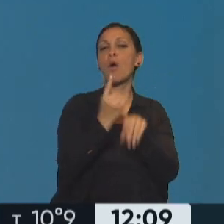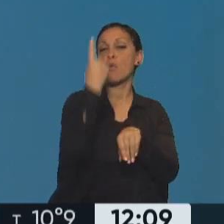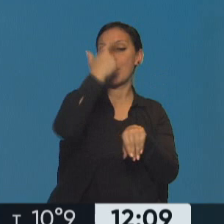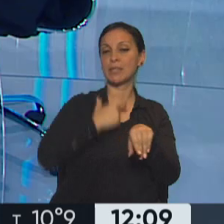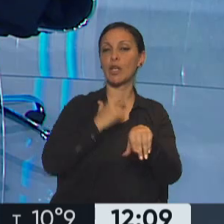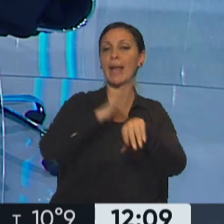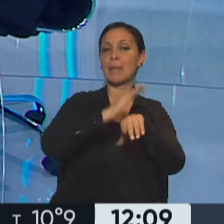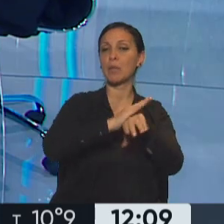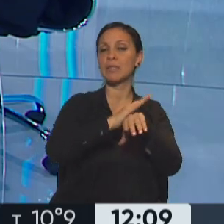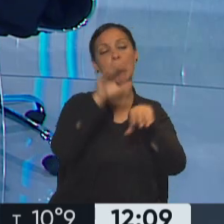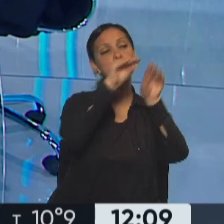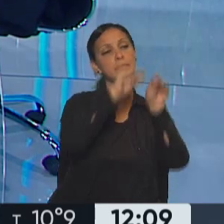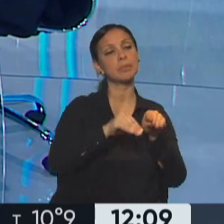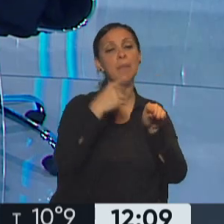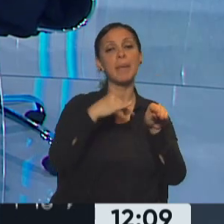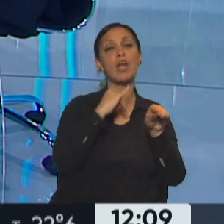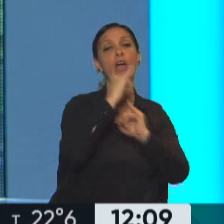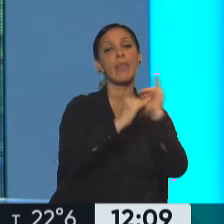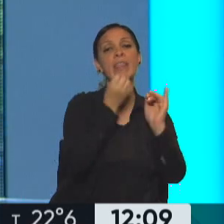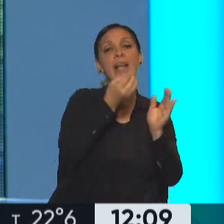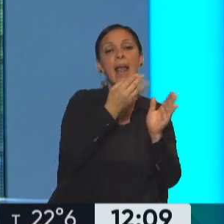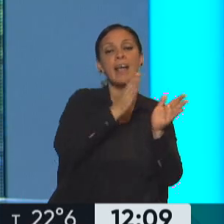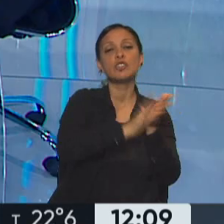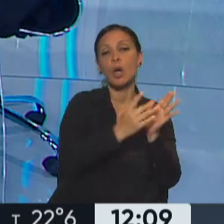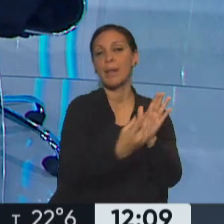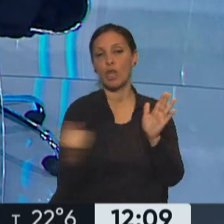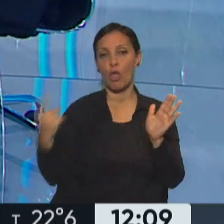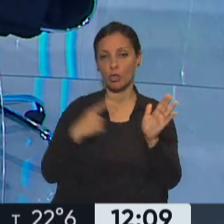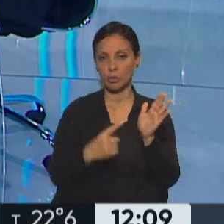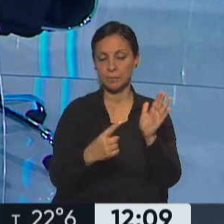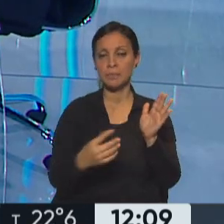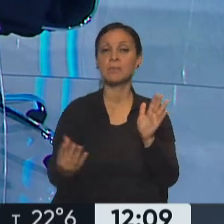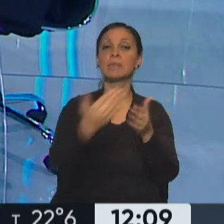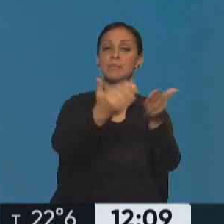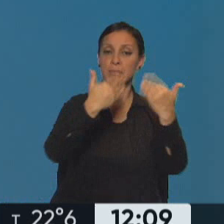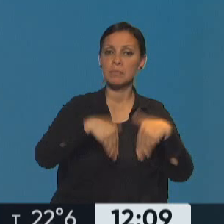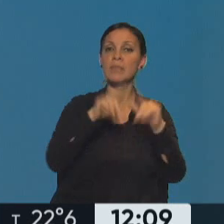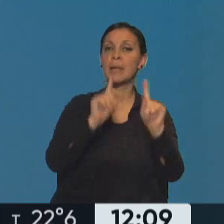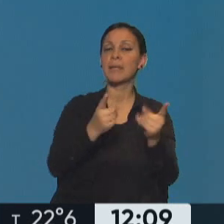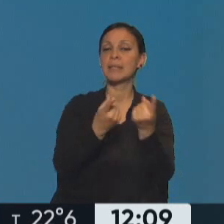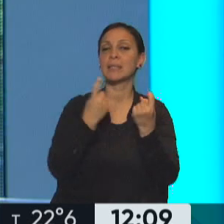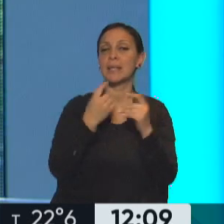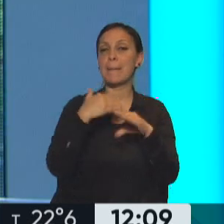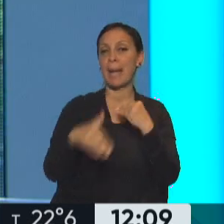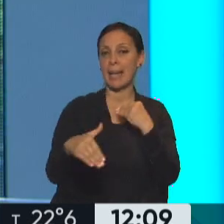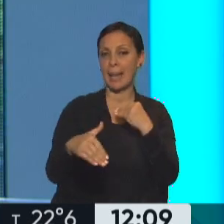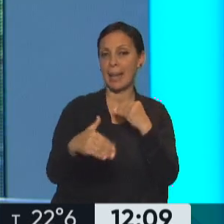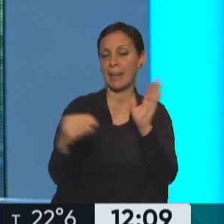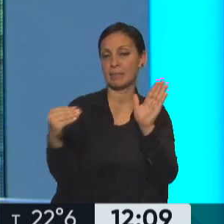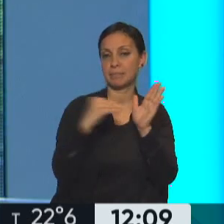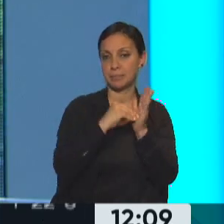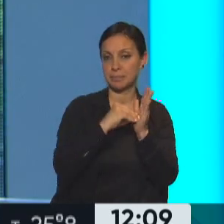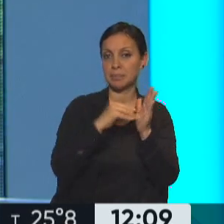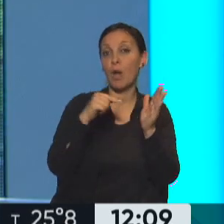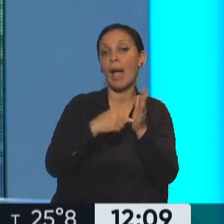es el de la totalidad de los que conviven en el mismo hogar. Es el ingreso familiar. Perfecto, bueno, y una dirección de correo electrónico. Esta va a ser la referencia porque ahí va a recibir